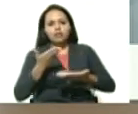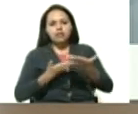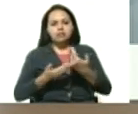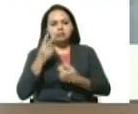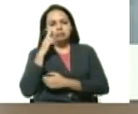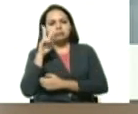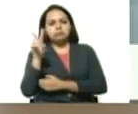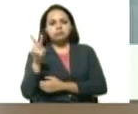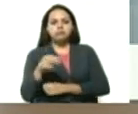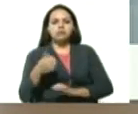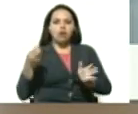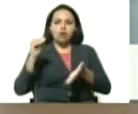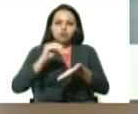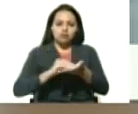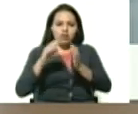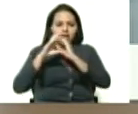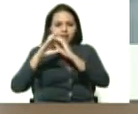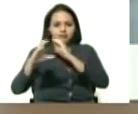imágenes